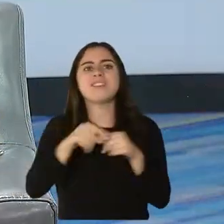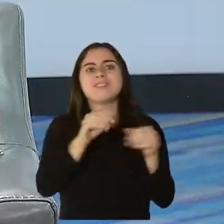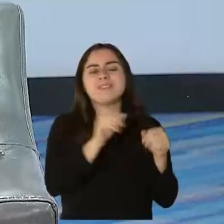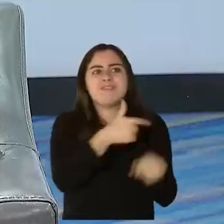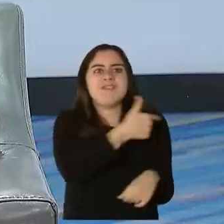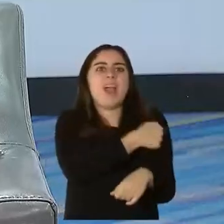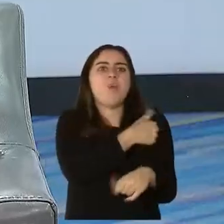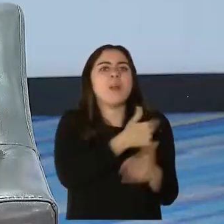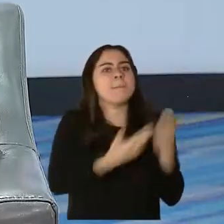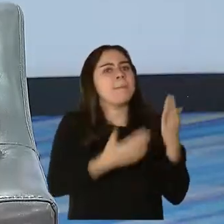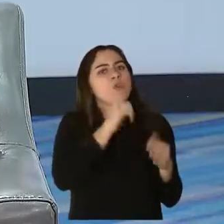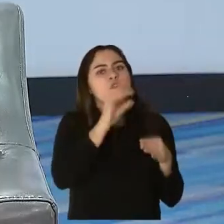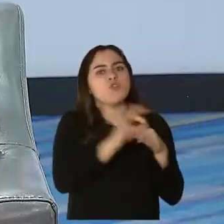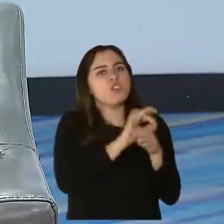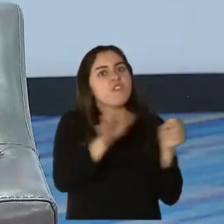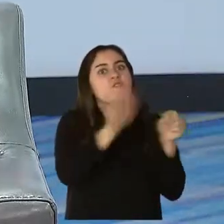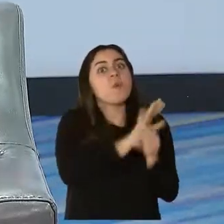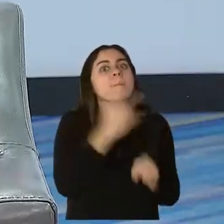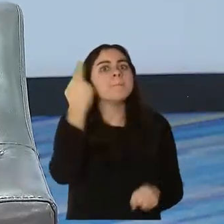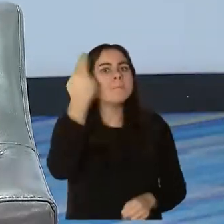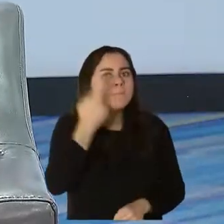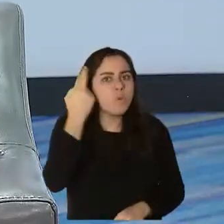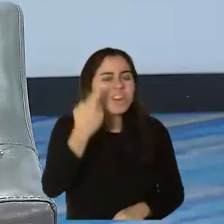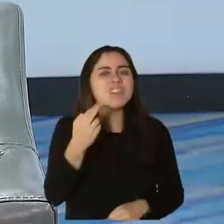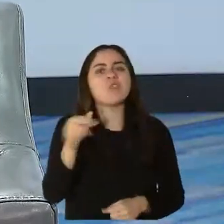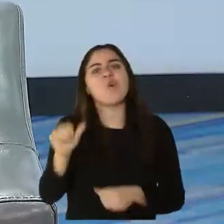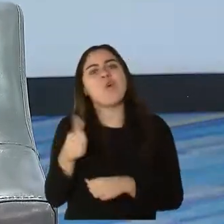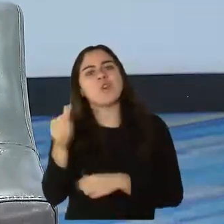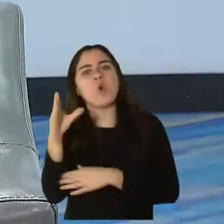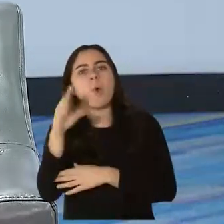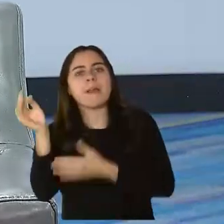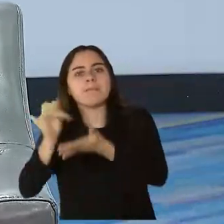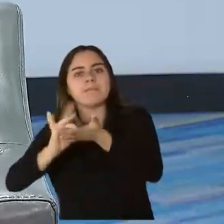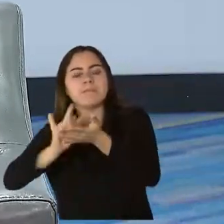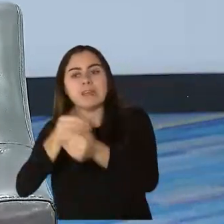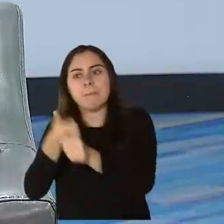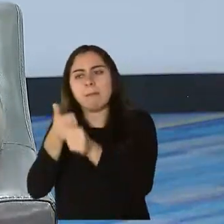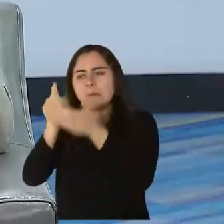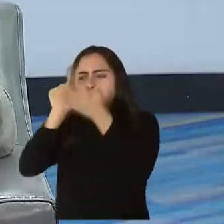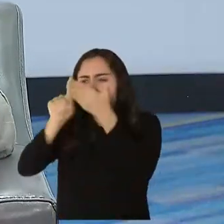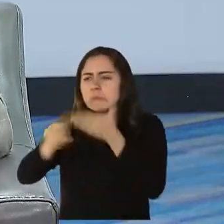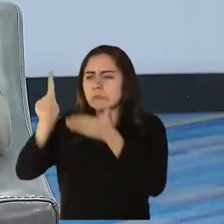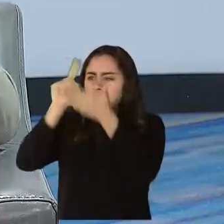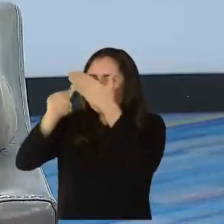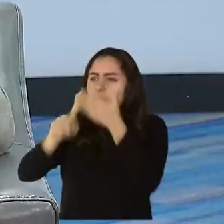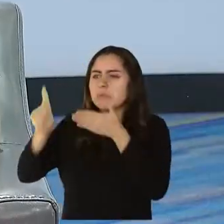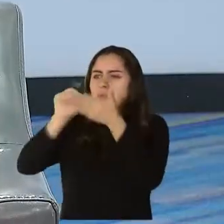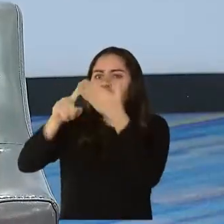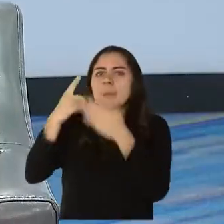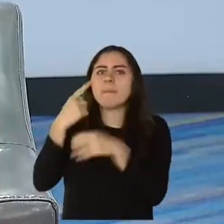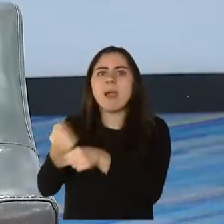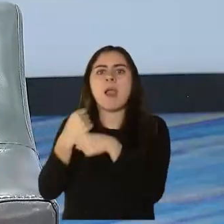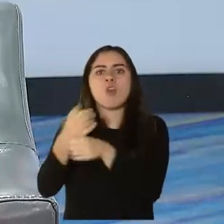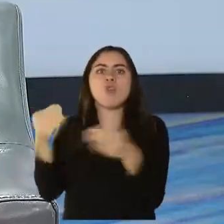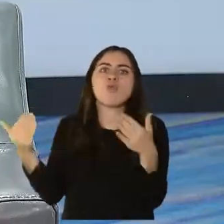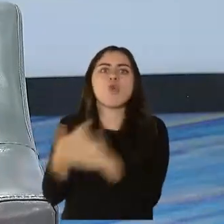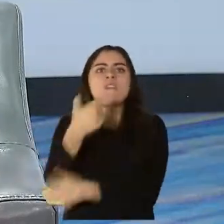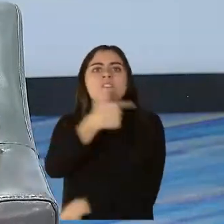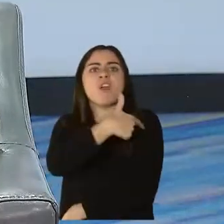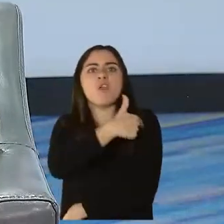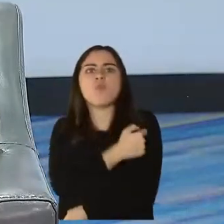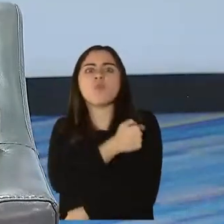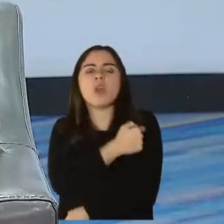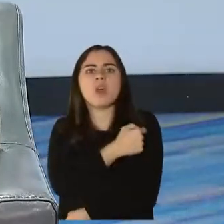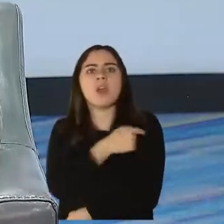incluir estas variantes, y ellos hablaron hasta de un posible booster en un tiempo X. No lo sabemos cuánto tiempo,